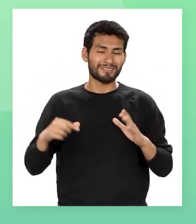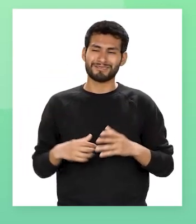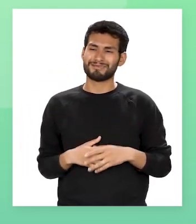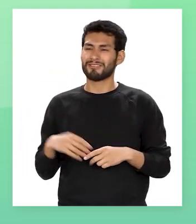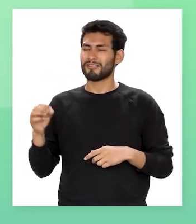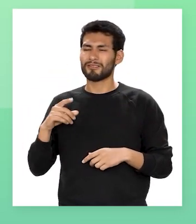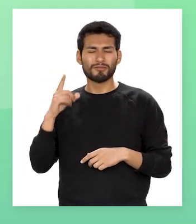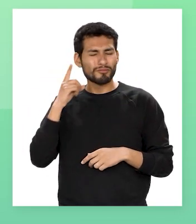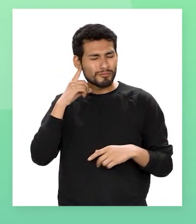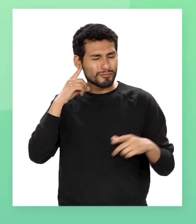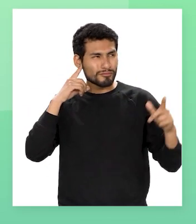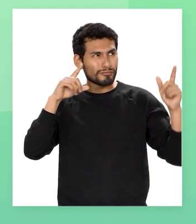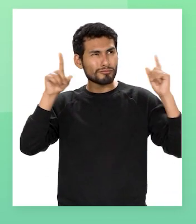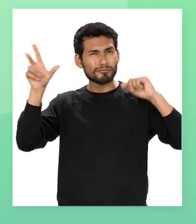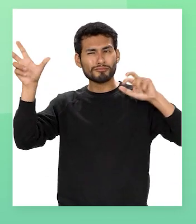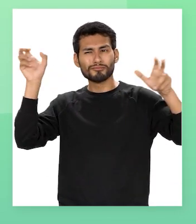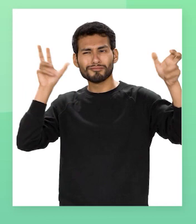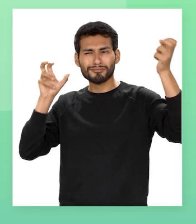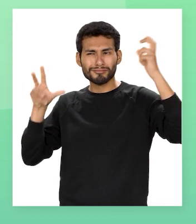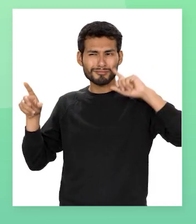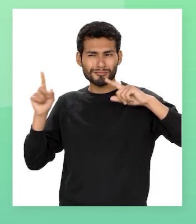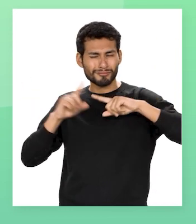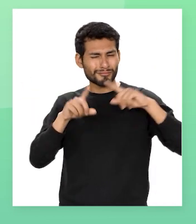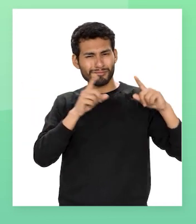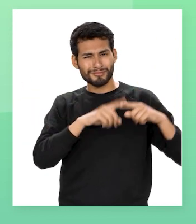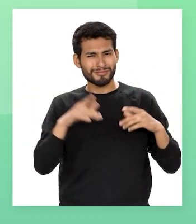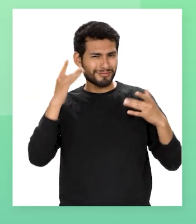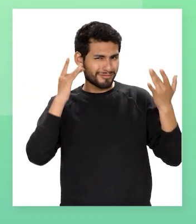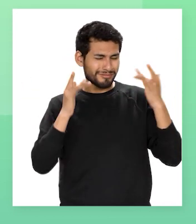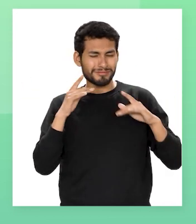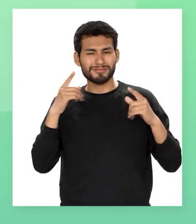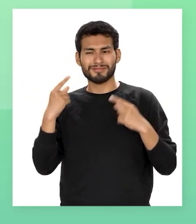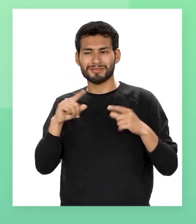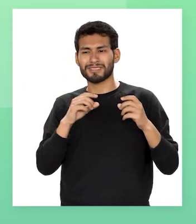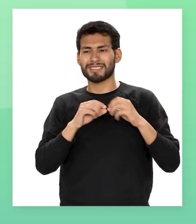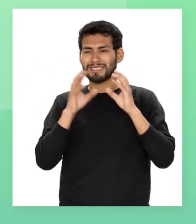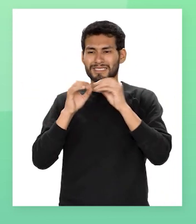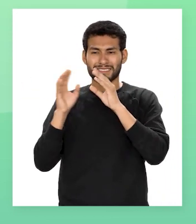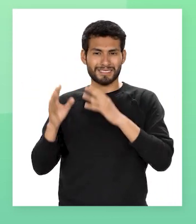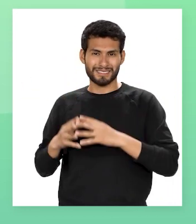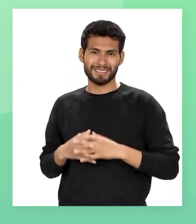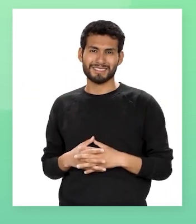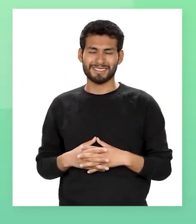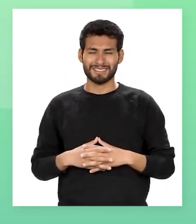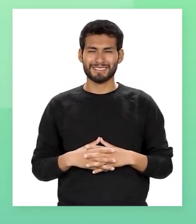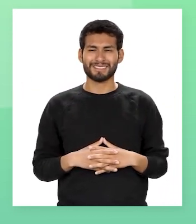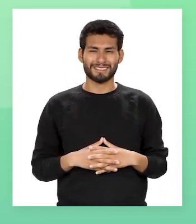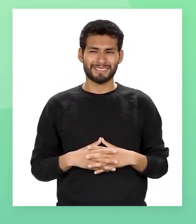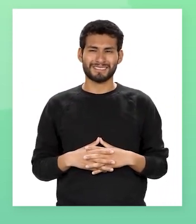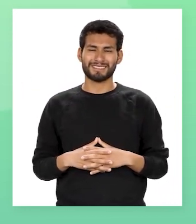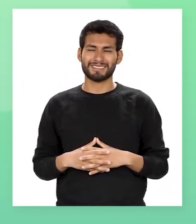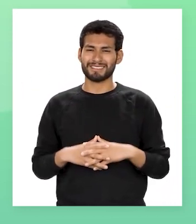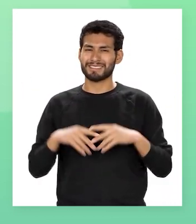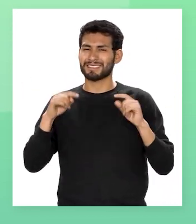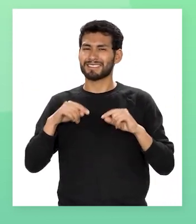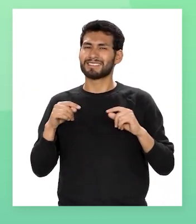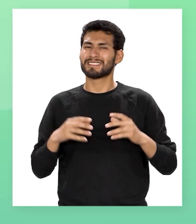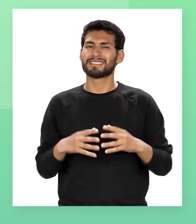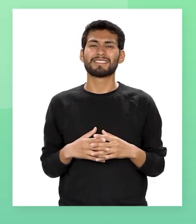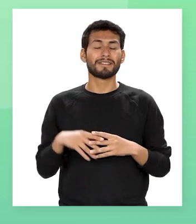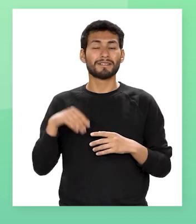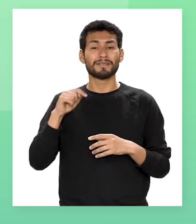estamos atentos a lo que nos rodea Veremos que hay muchas onomatopeias en nuestro día a día Dentro de las